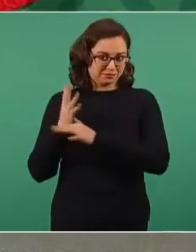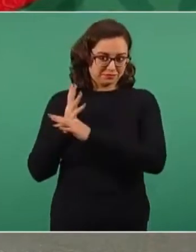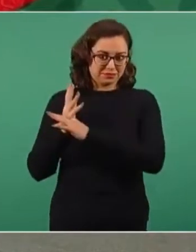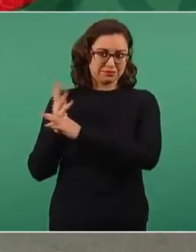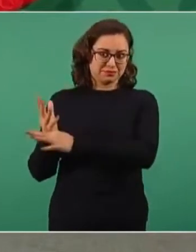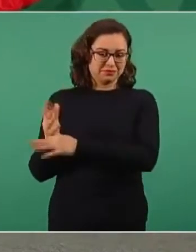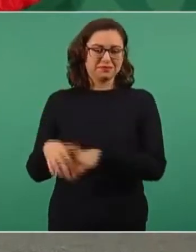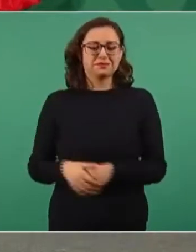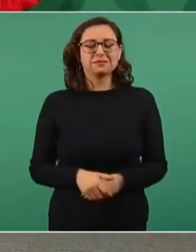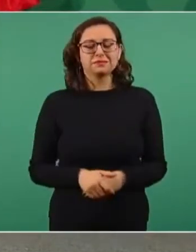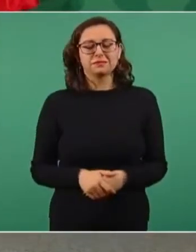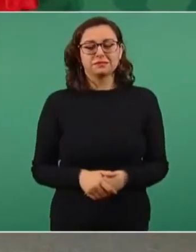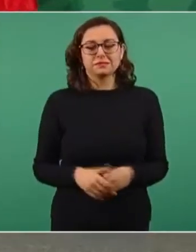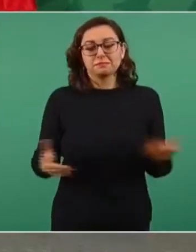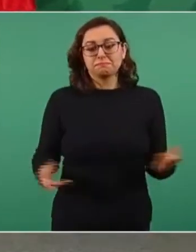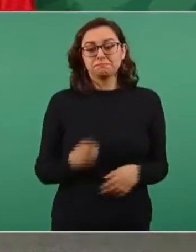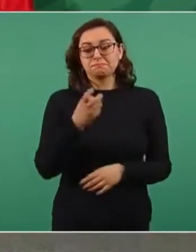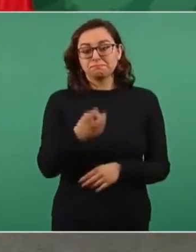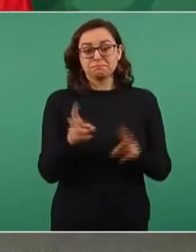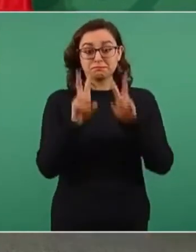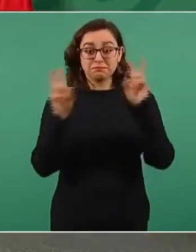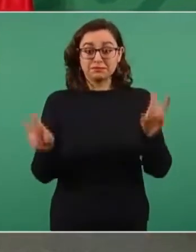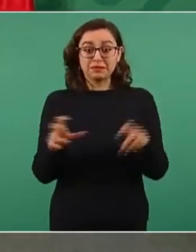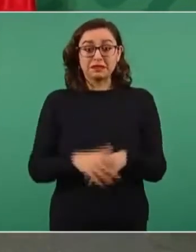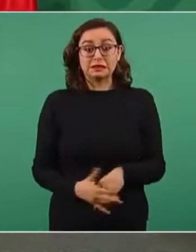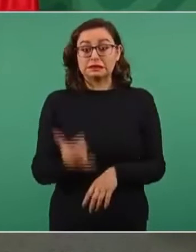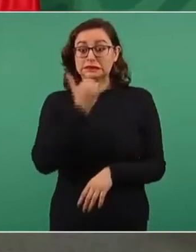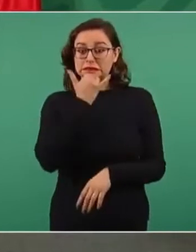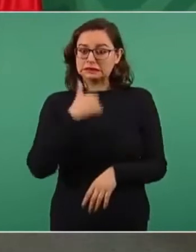Eso es. Me tengo que ir, ¿eh?